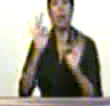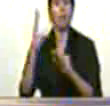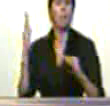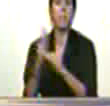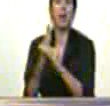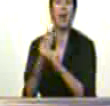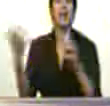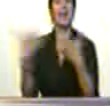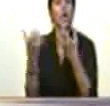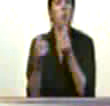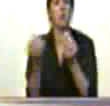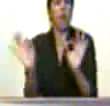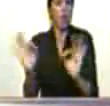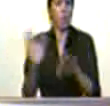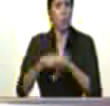verdad